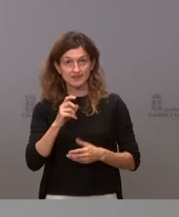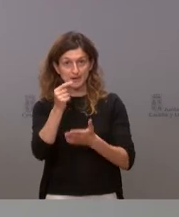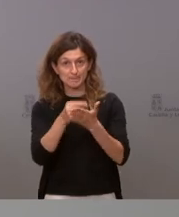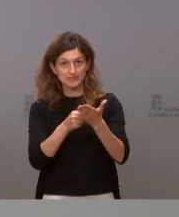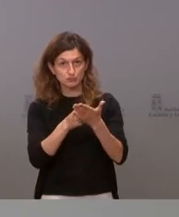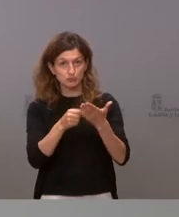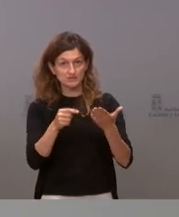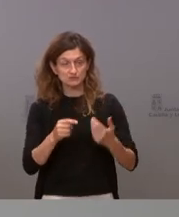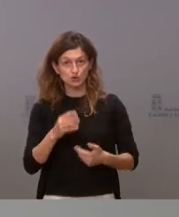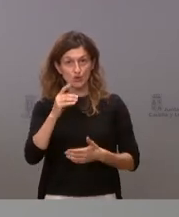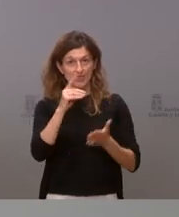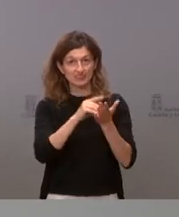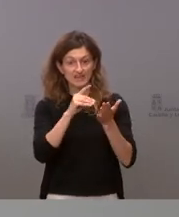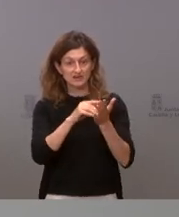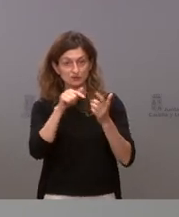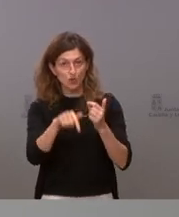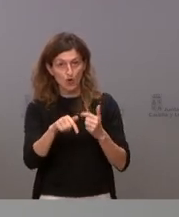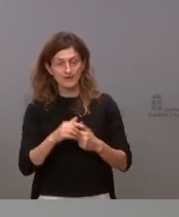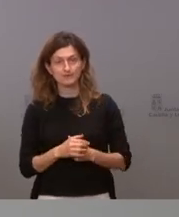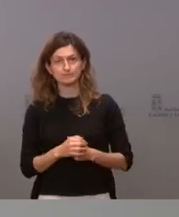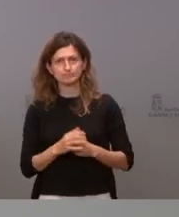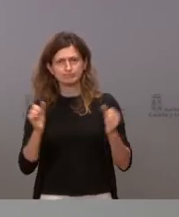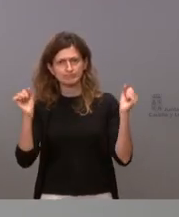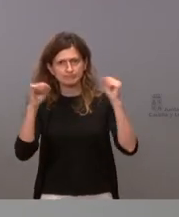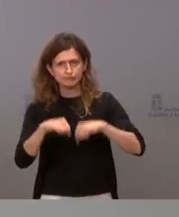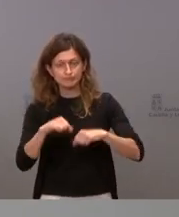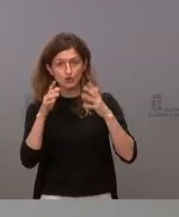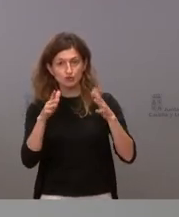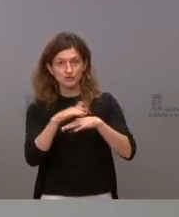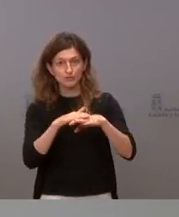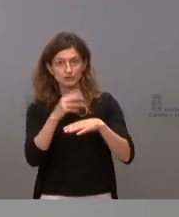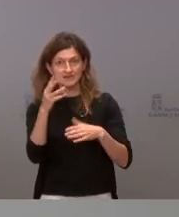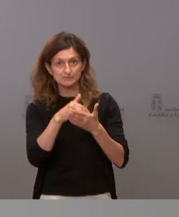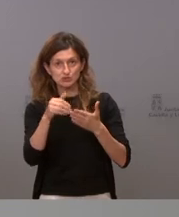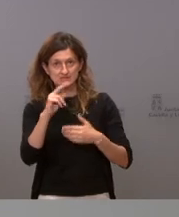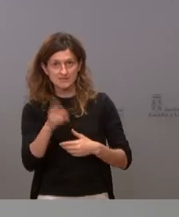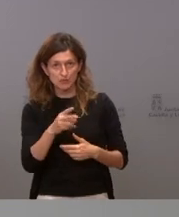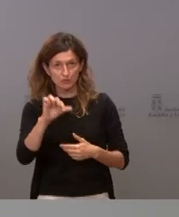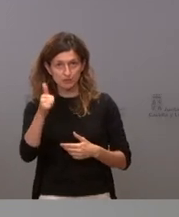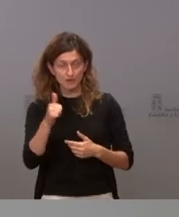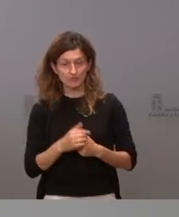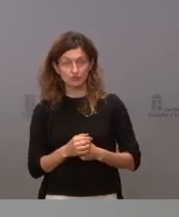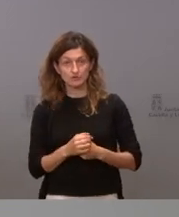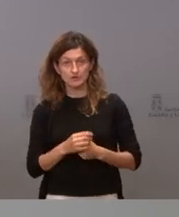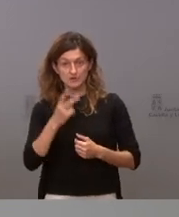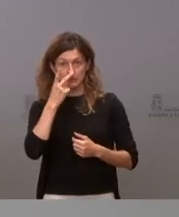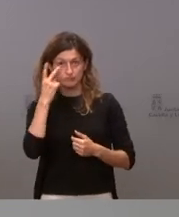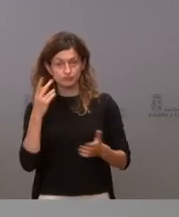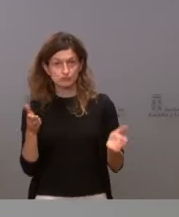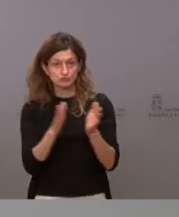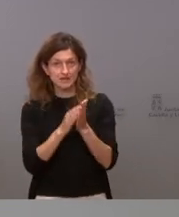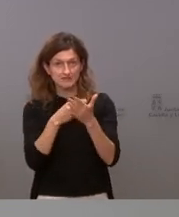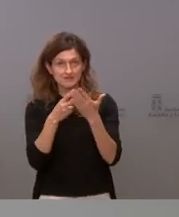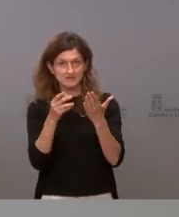este decreto que traemos hoy aquí se ha aprobado en Consejo de Gobierno es de 3 millones de euros y con los dos años anteriores estamos hablando de 17